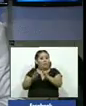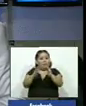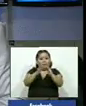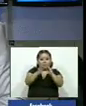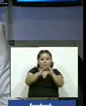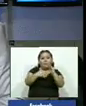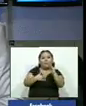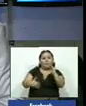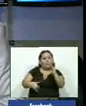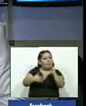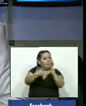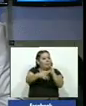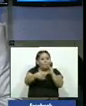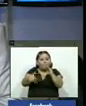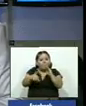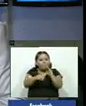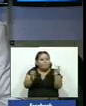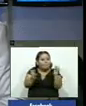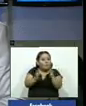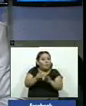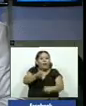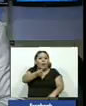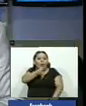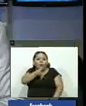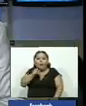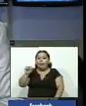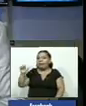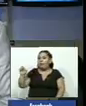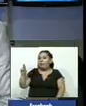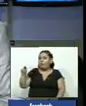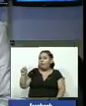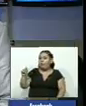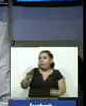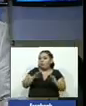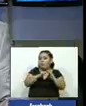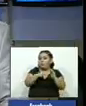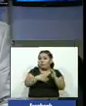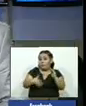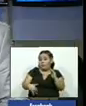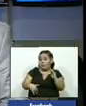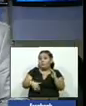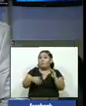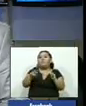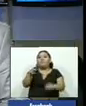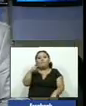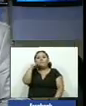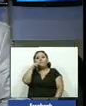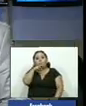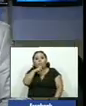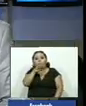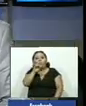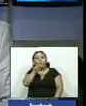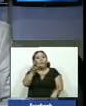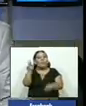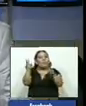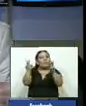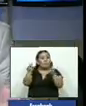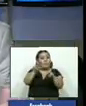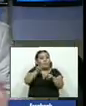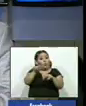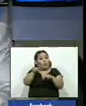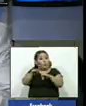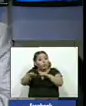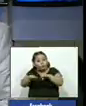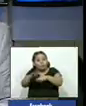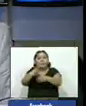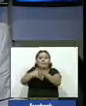presidencial en las últimas horas y Ernesto Cornejo ha estado ahí el presidente de la república ha hablado de su proyecto Surf City y por supuesto